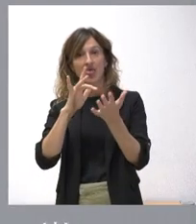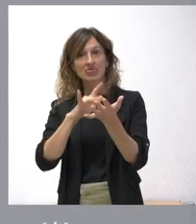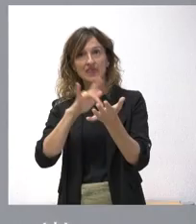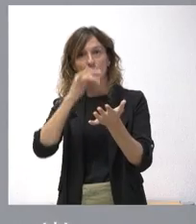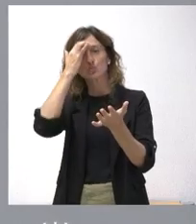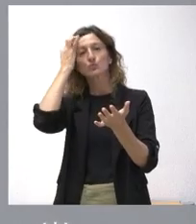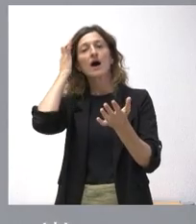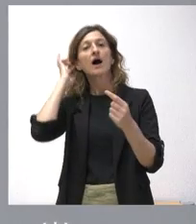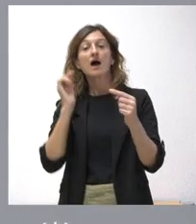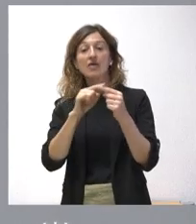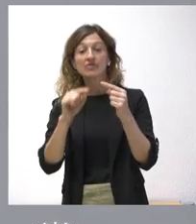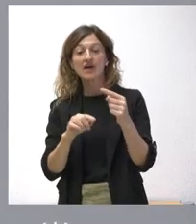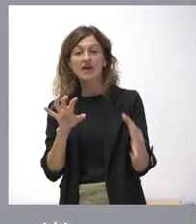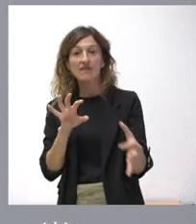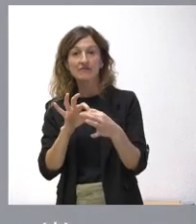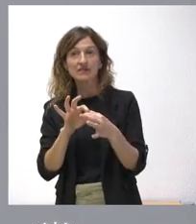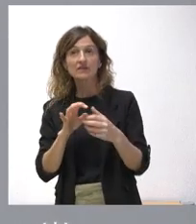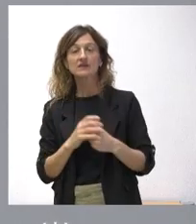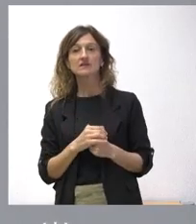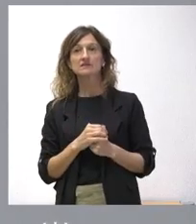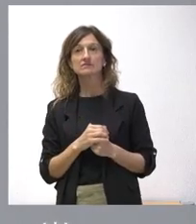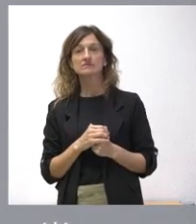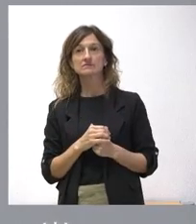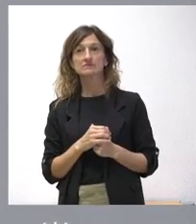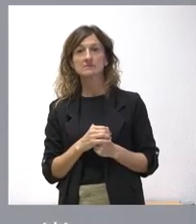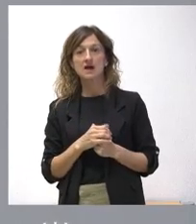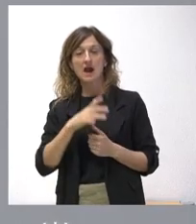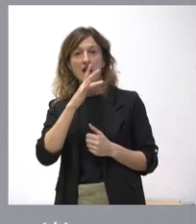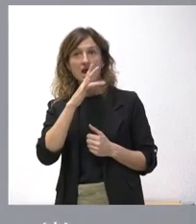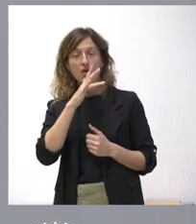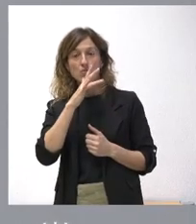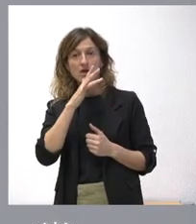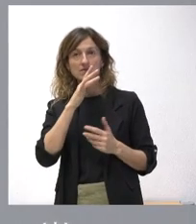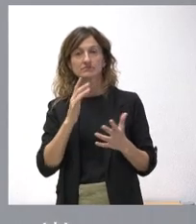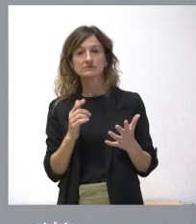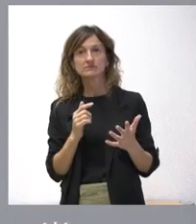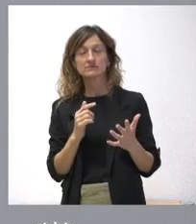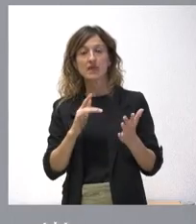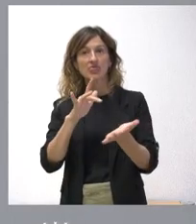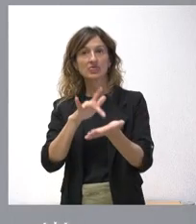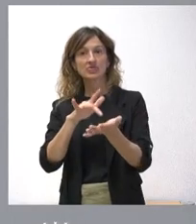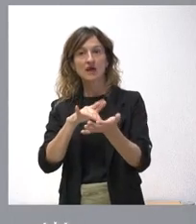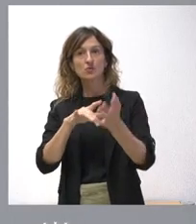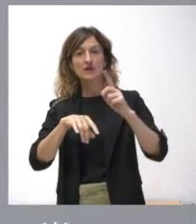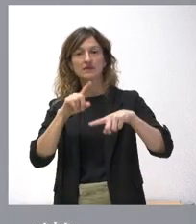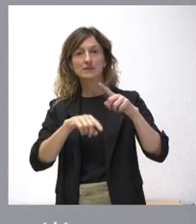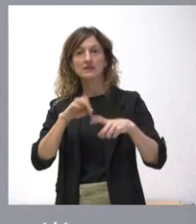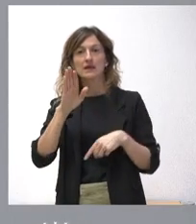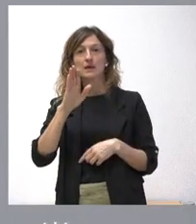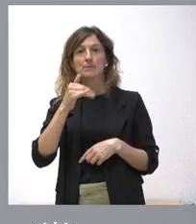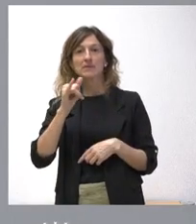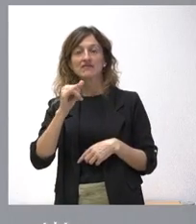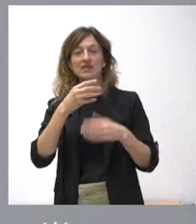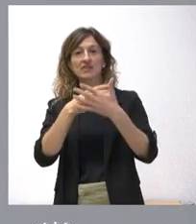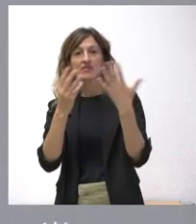con este déficit es una senda que en este momento nos sitúa la deuda en función del PIB en el 18